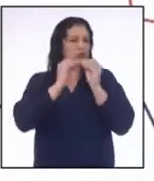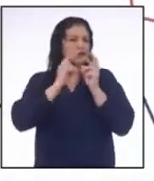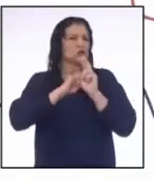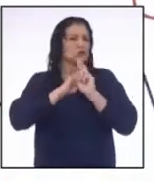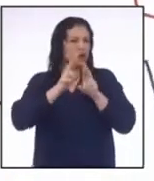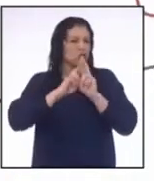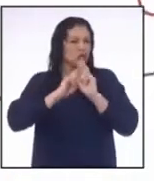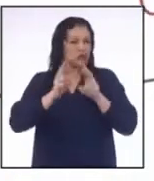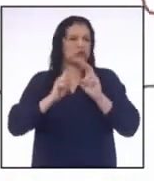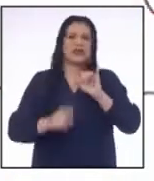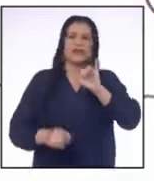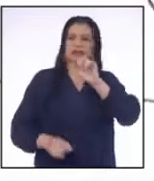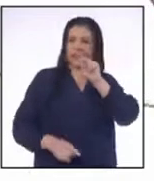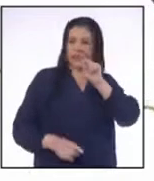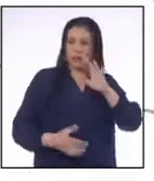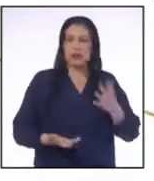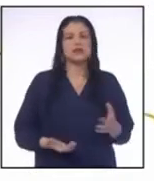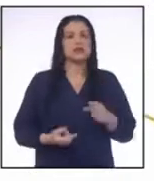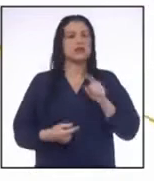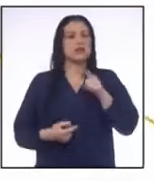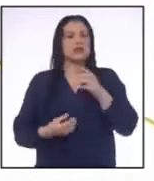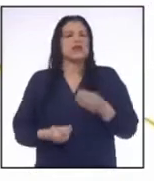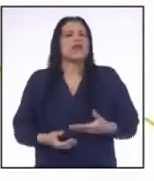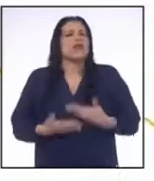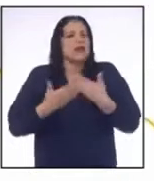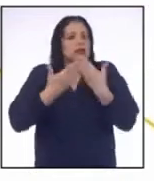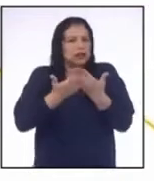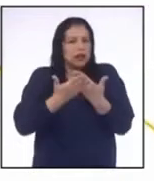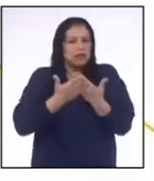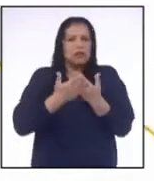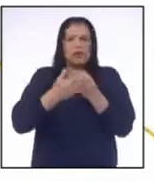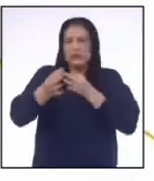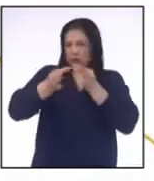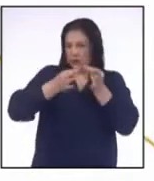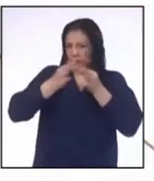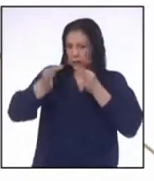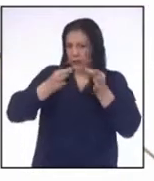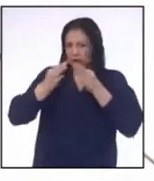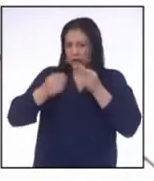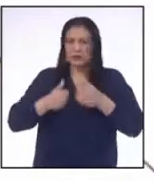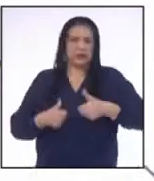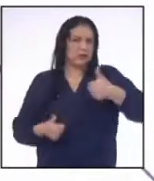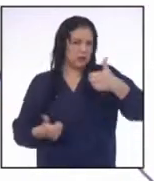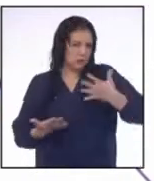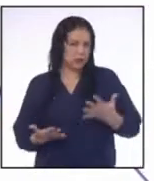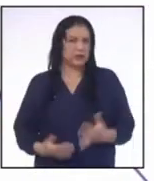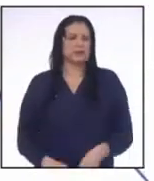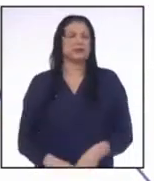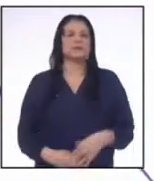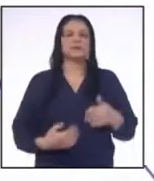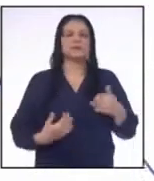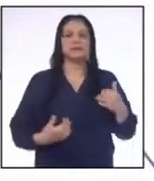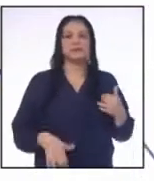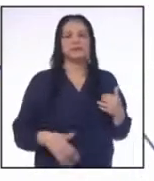de las inequaciones estableciendo argumentos válidos